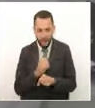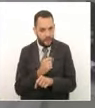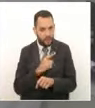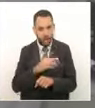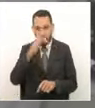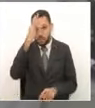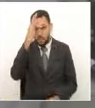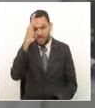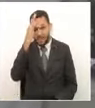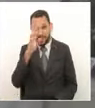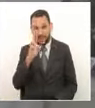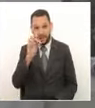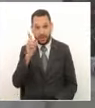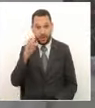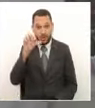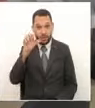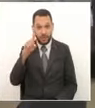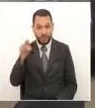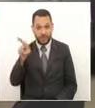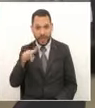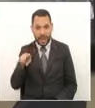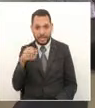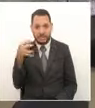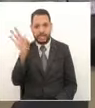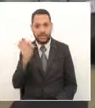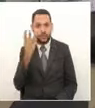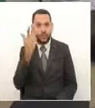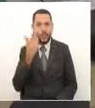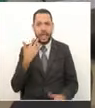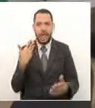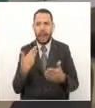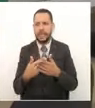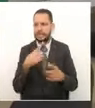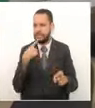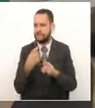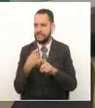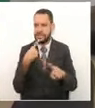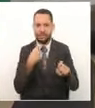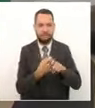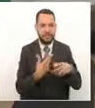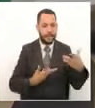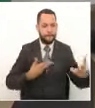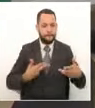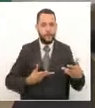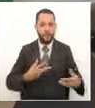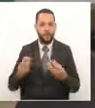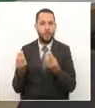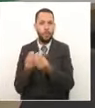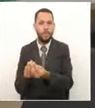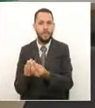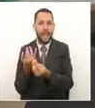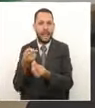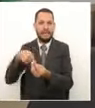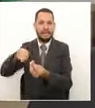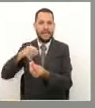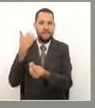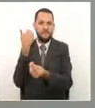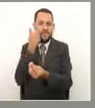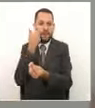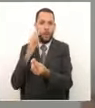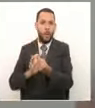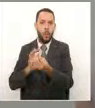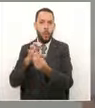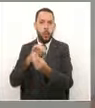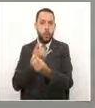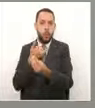Rosales fueron 18 días muy difíciles para ellos y muy difíciles para nosotros porque trabajamos de la mano una